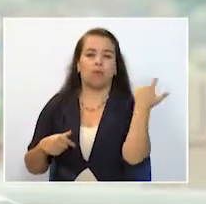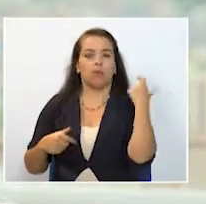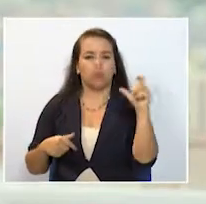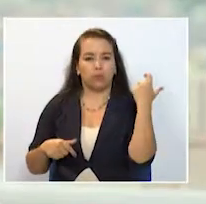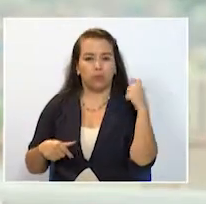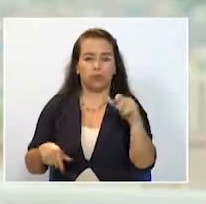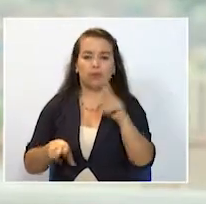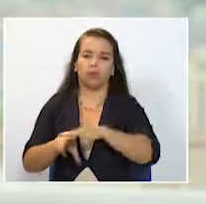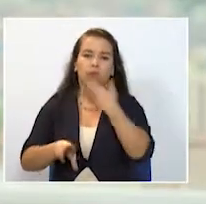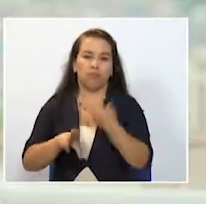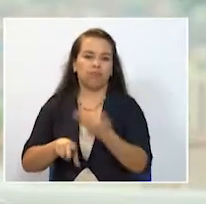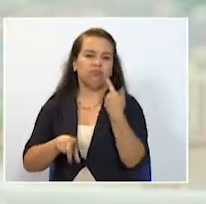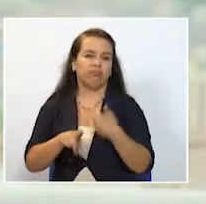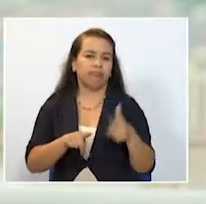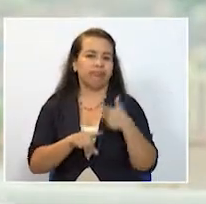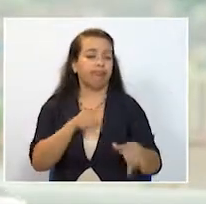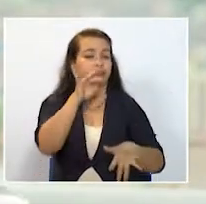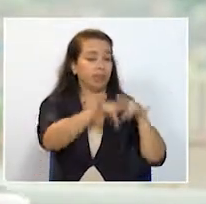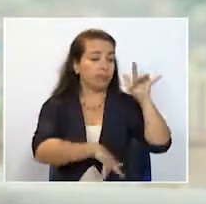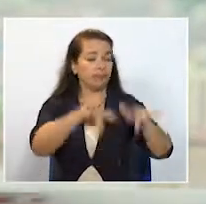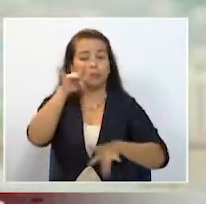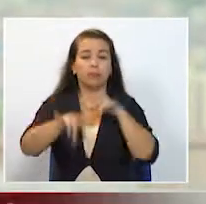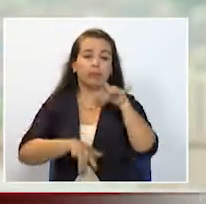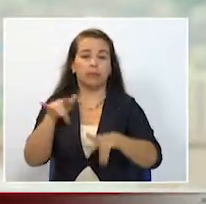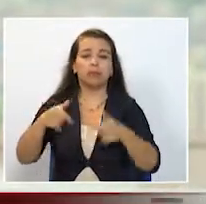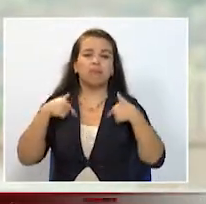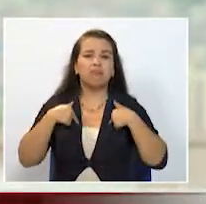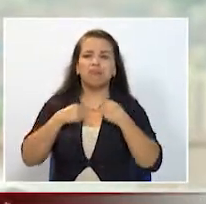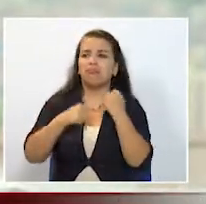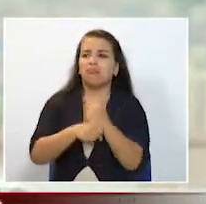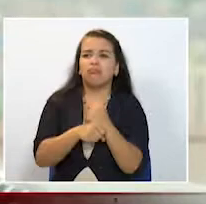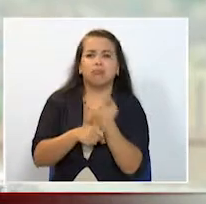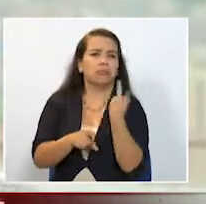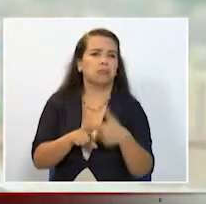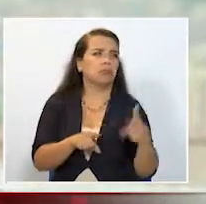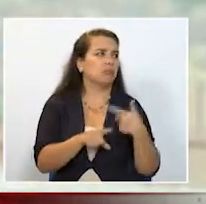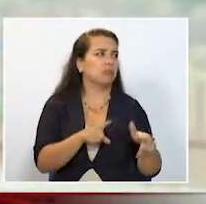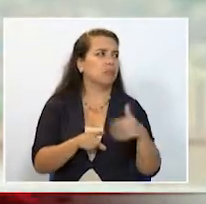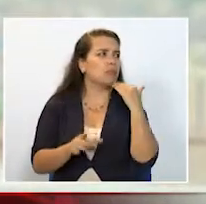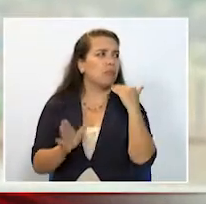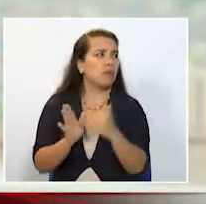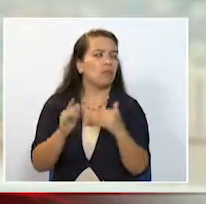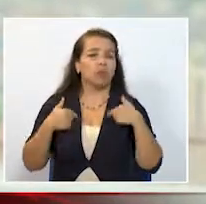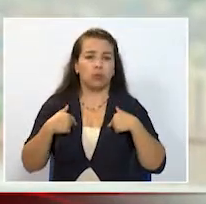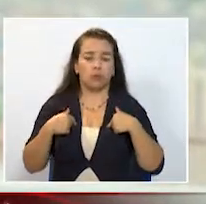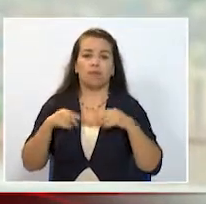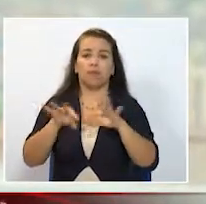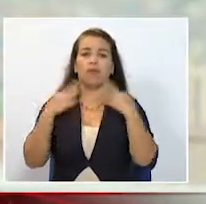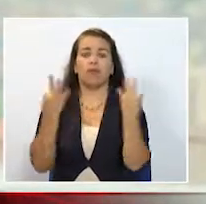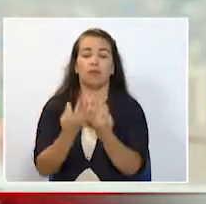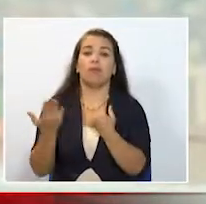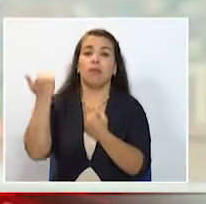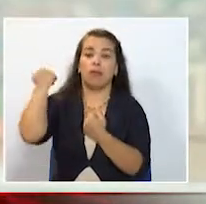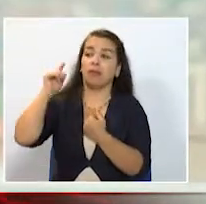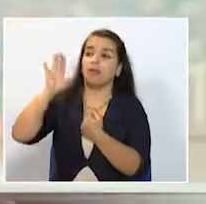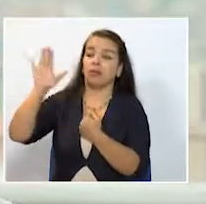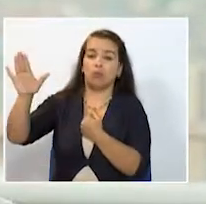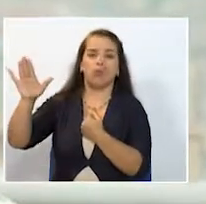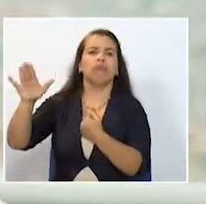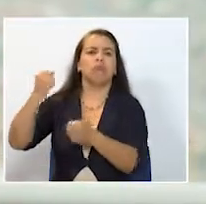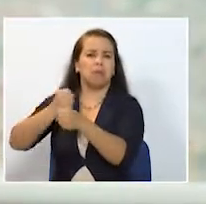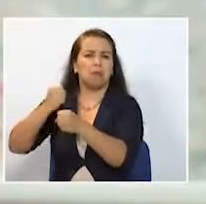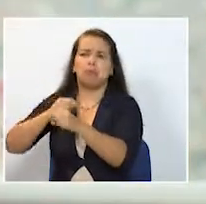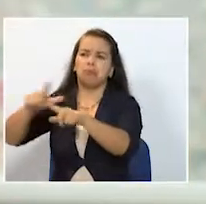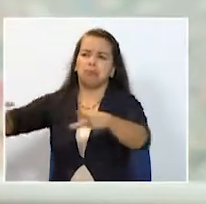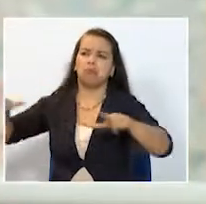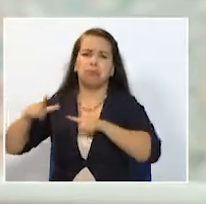sobrinos y así han ido llegando que llegamos a hacer de todo por ejemplo yo y mi familia teníamos negocios éramos independientes